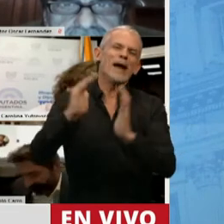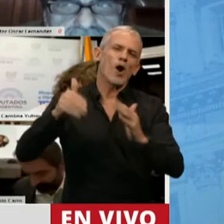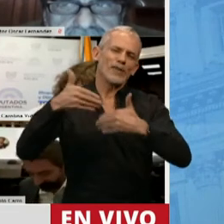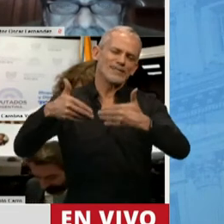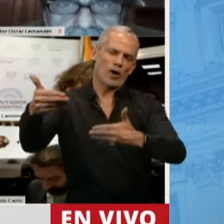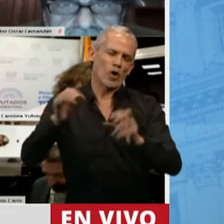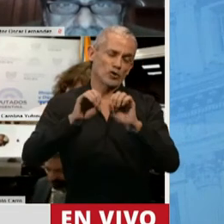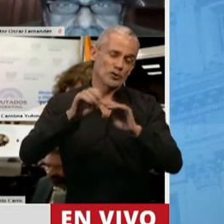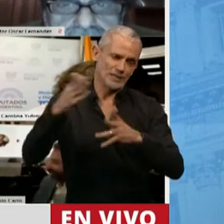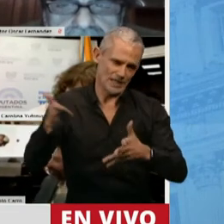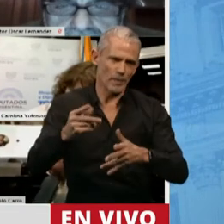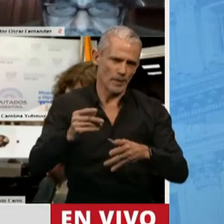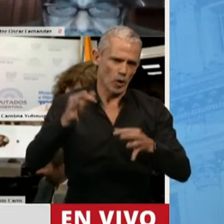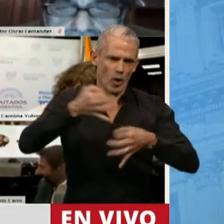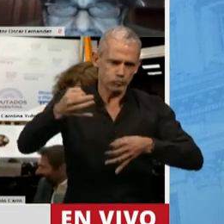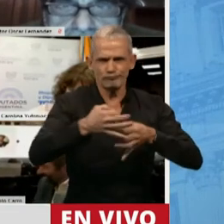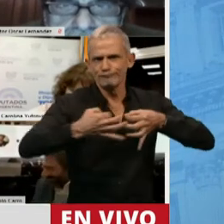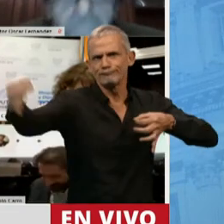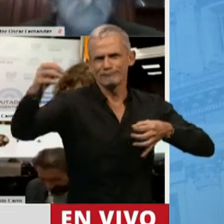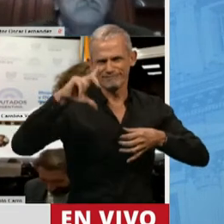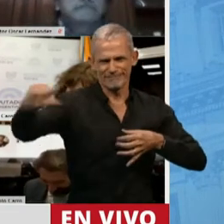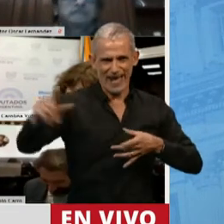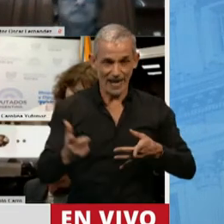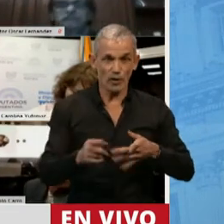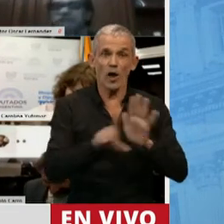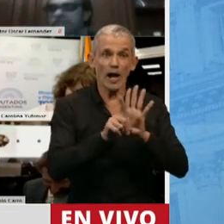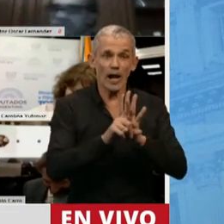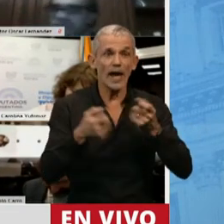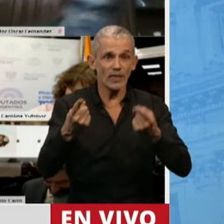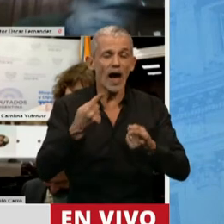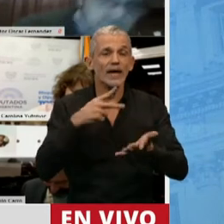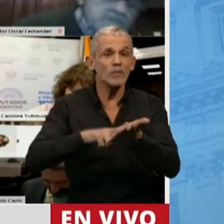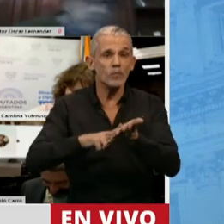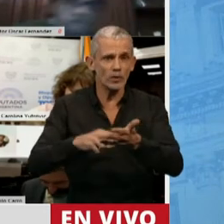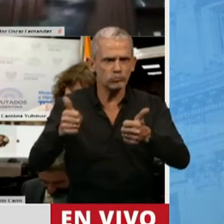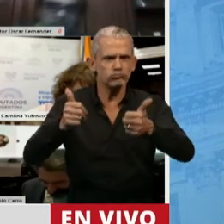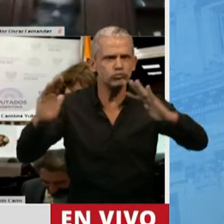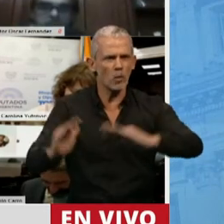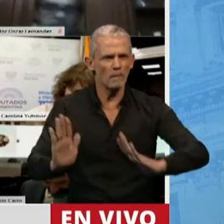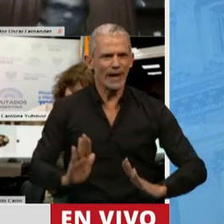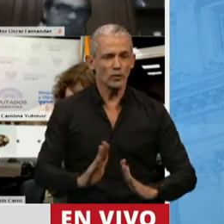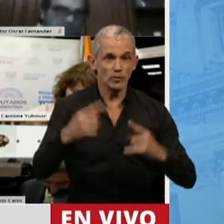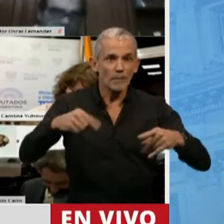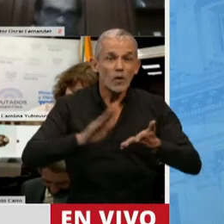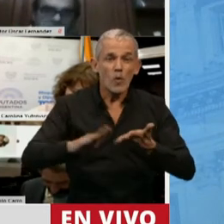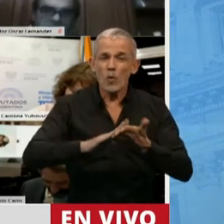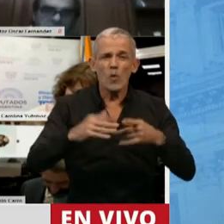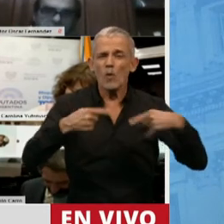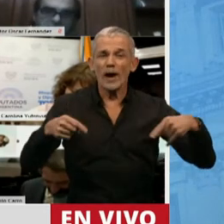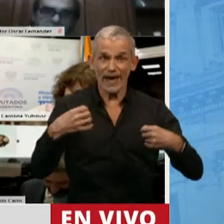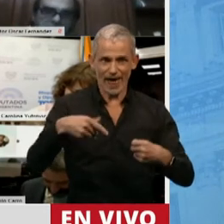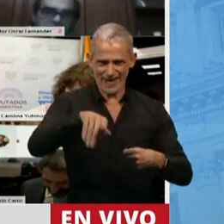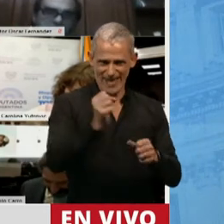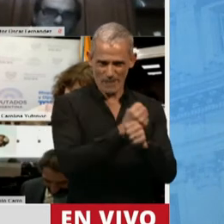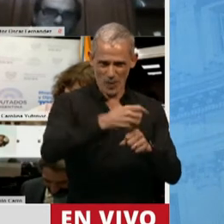Es una ley que no solamente tiene beneficios impositivos, sino que creo que la gran novedad de esta media